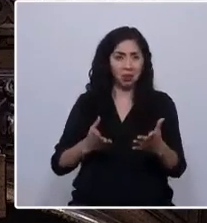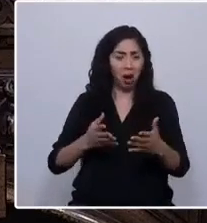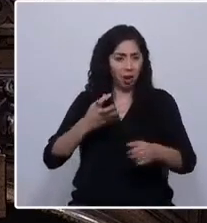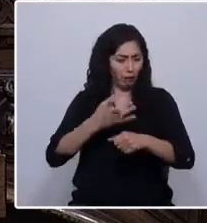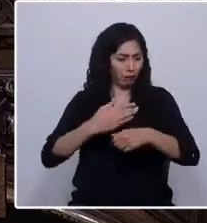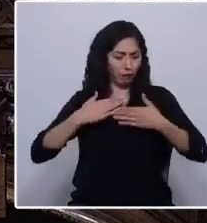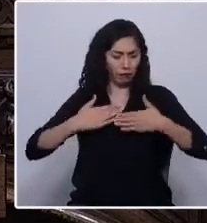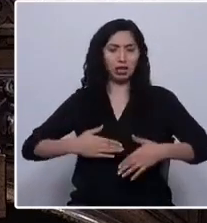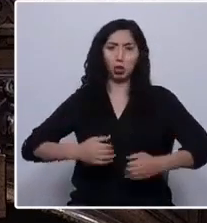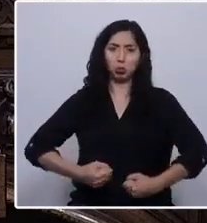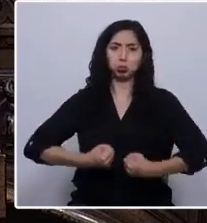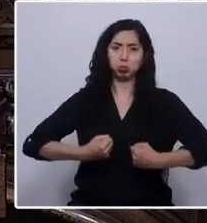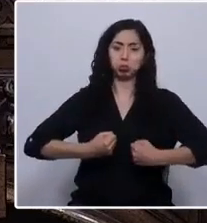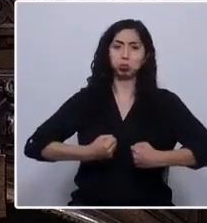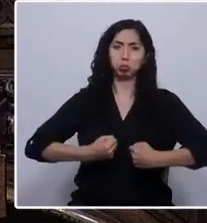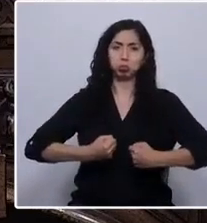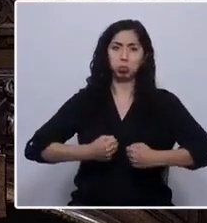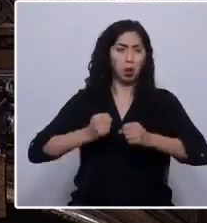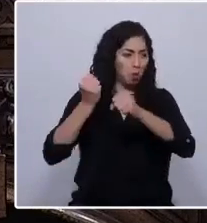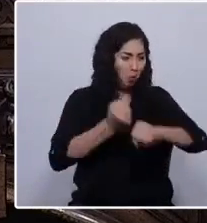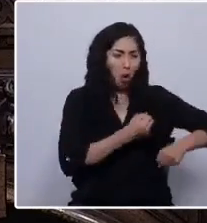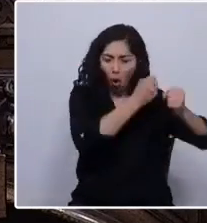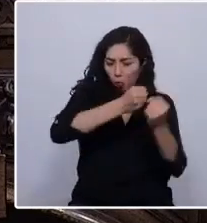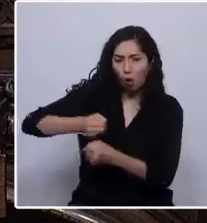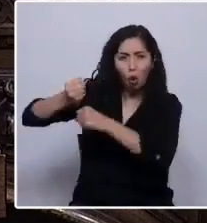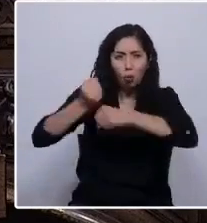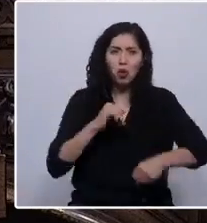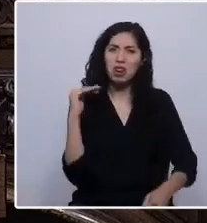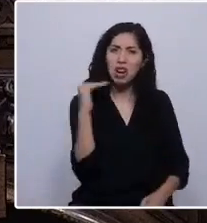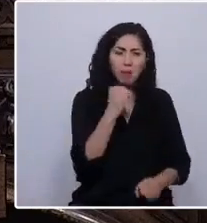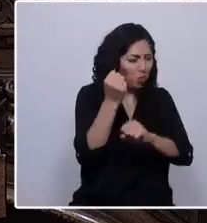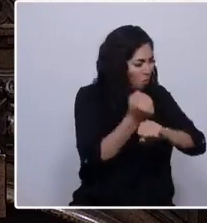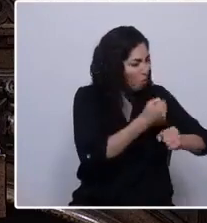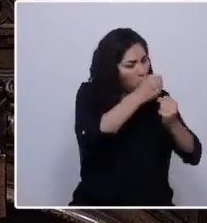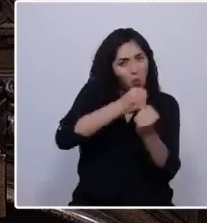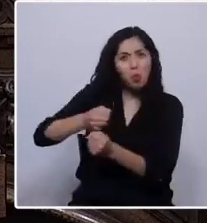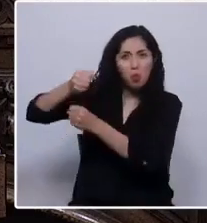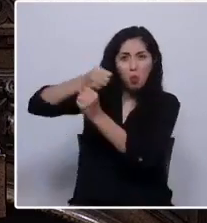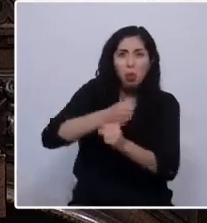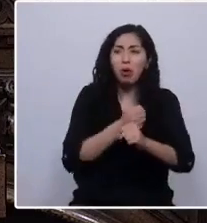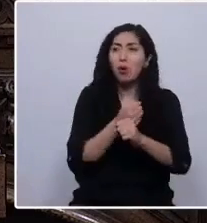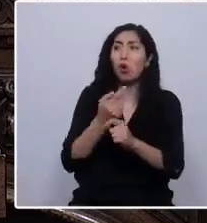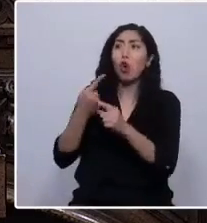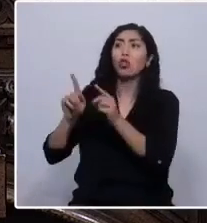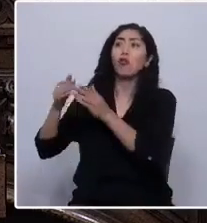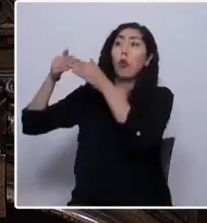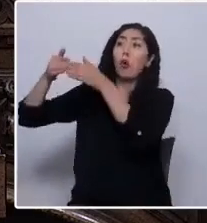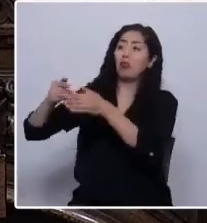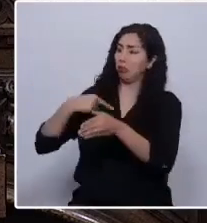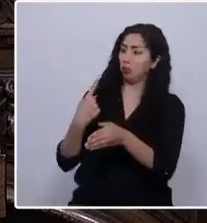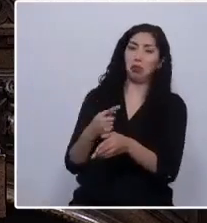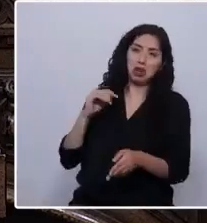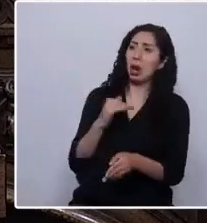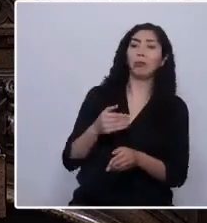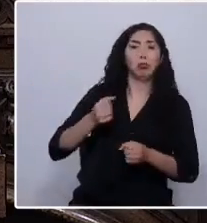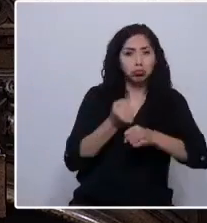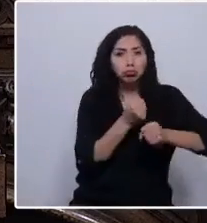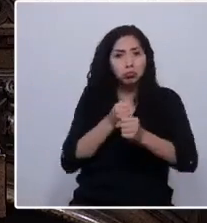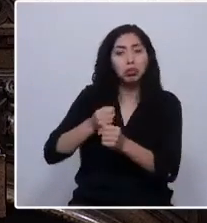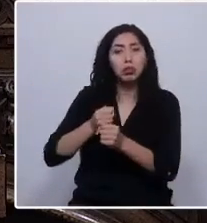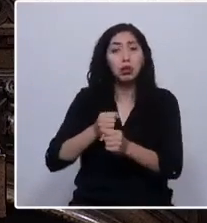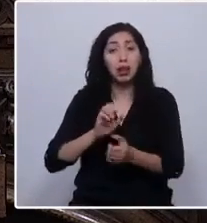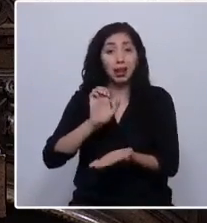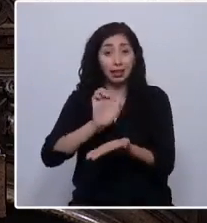capaz de remar más rápido que cualquier buquelovero que llegaba a invadir nuestro territorio. El Estado chileno